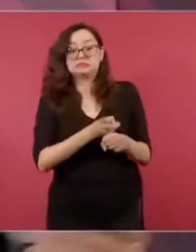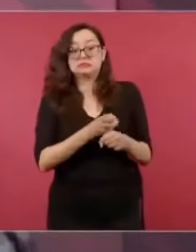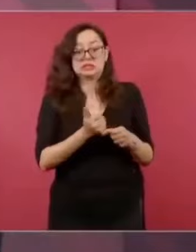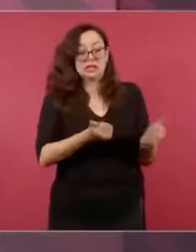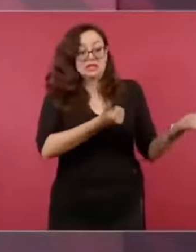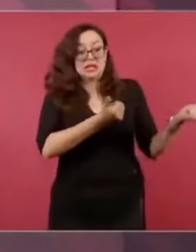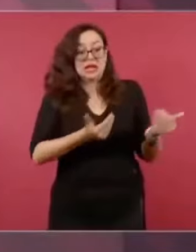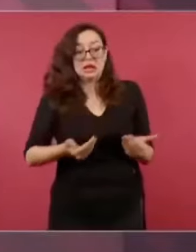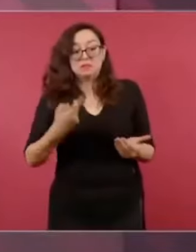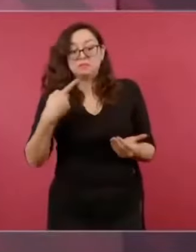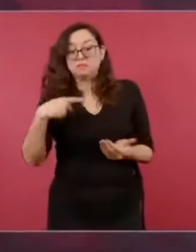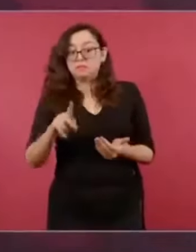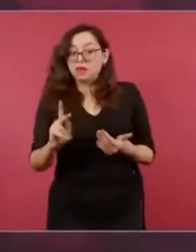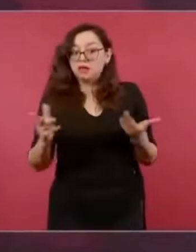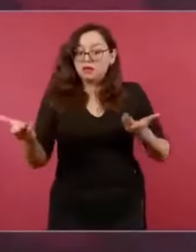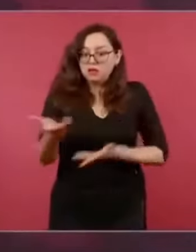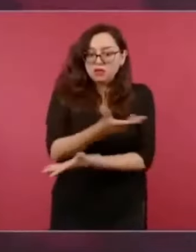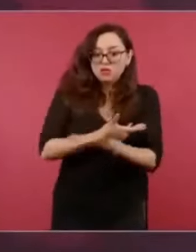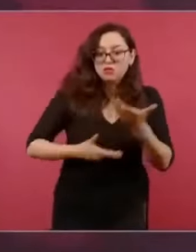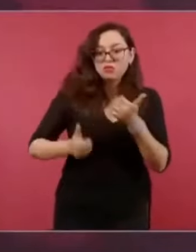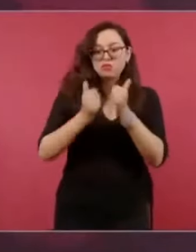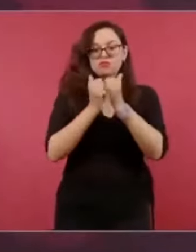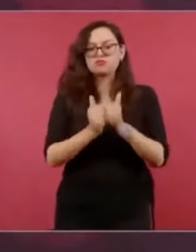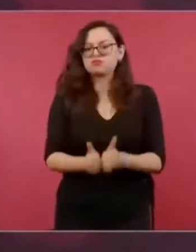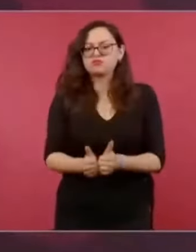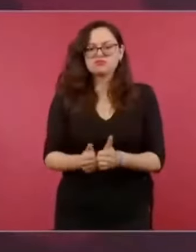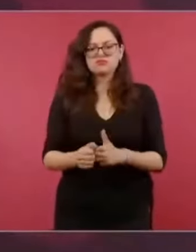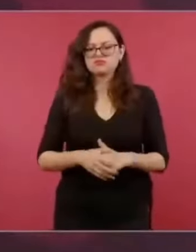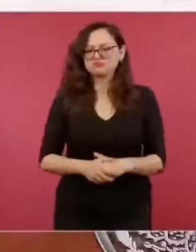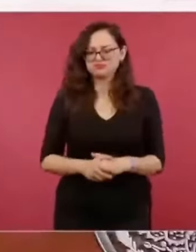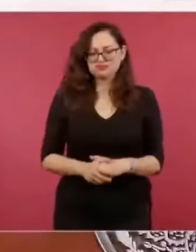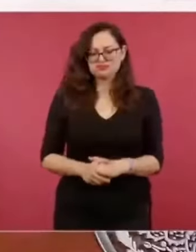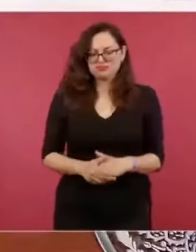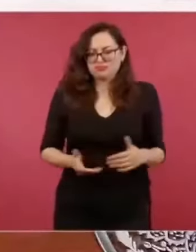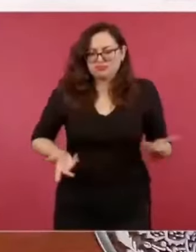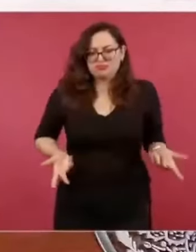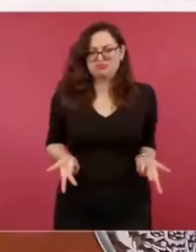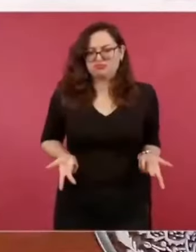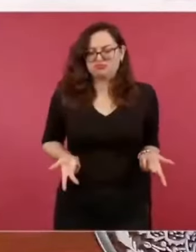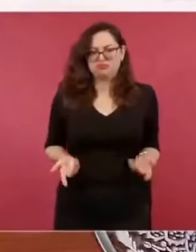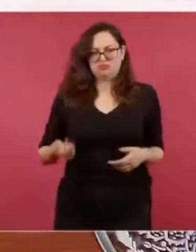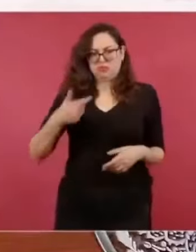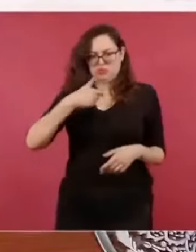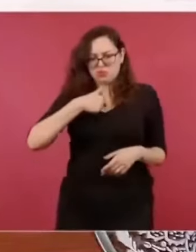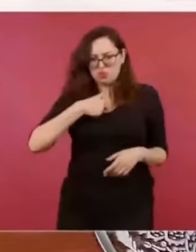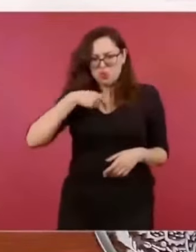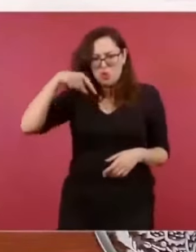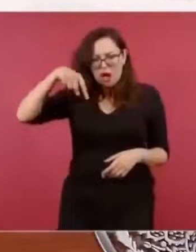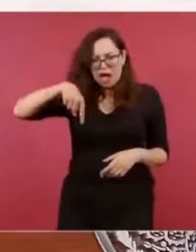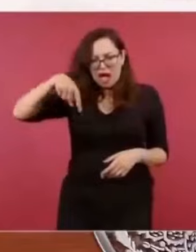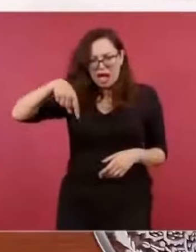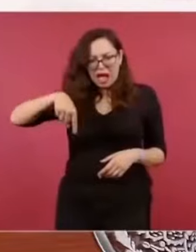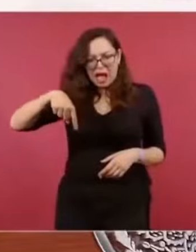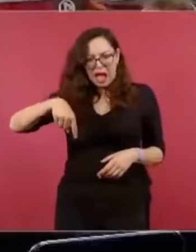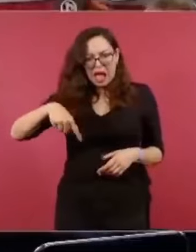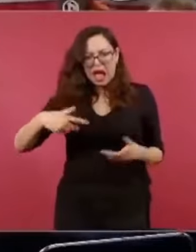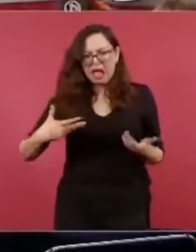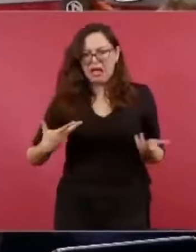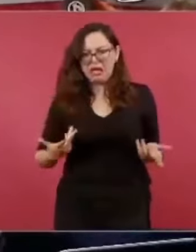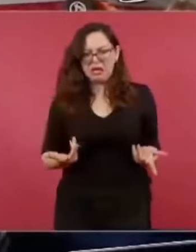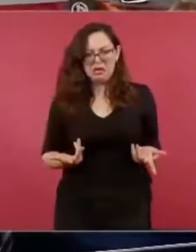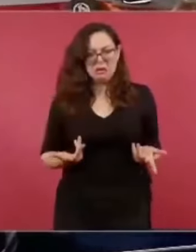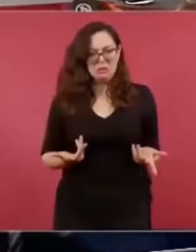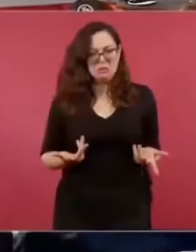traerlo. aquí no se le niega a nadie, vienen, aquí ya vino, tengo entendido que ya vino Milet, ¿no?